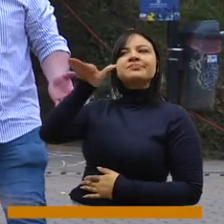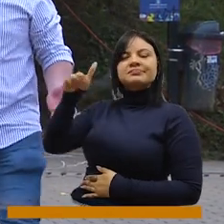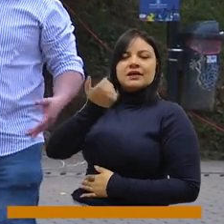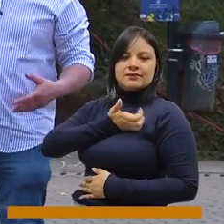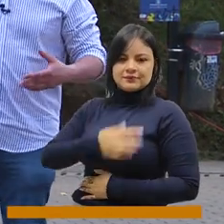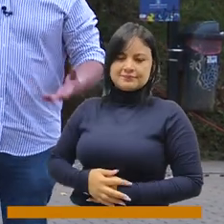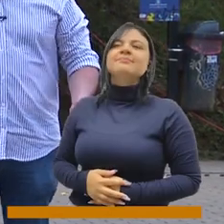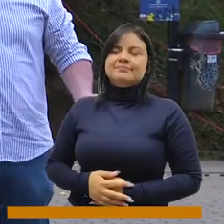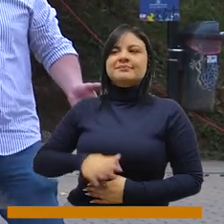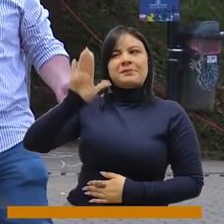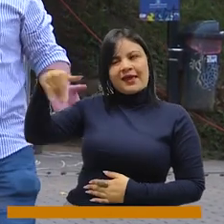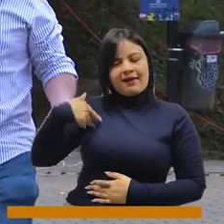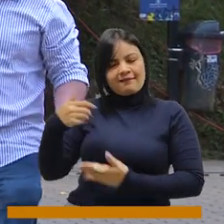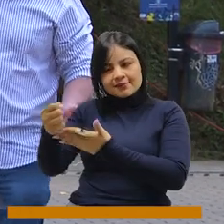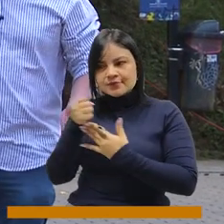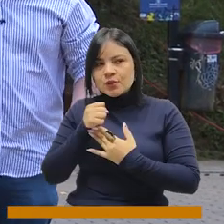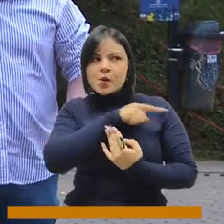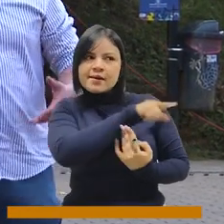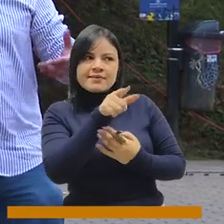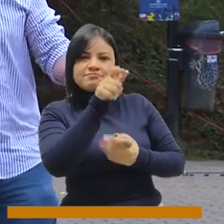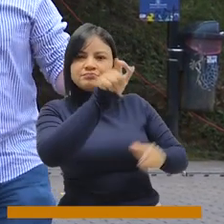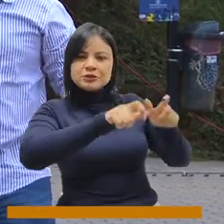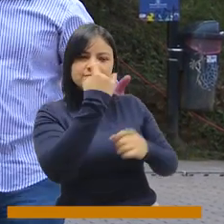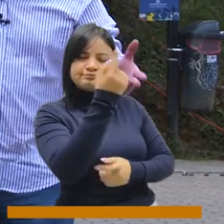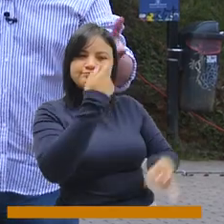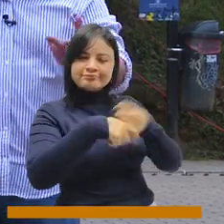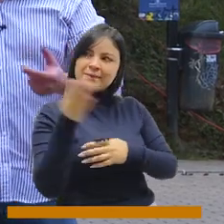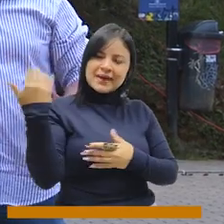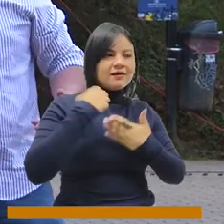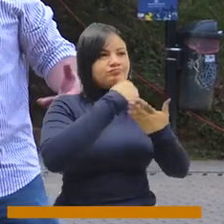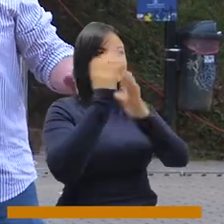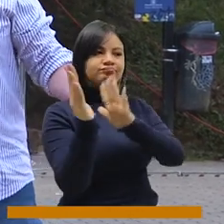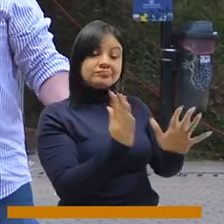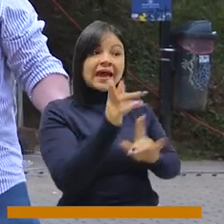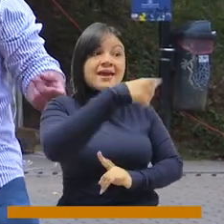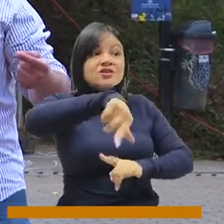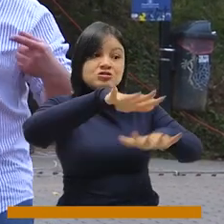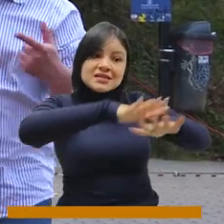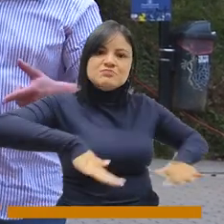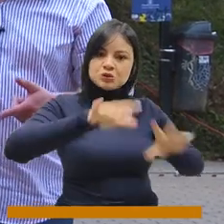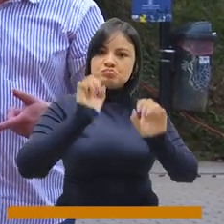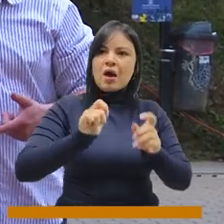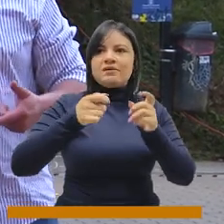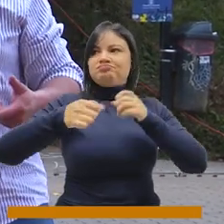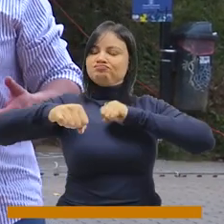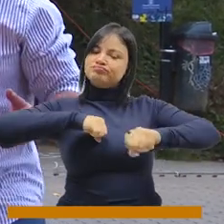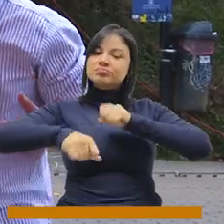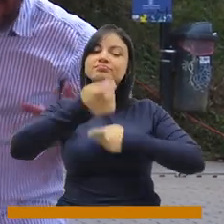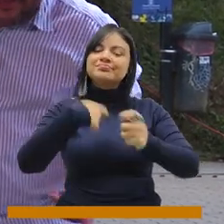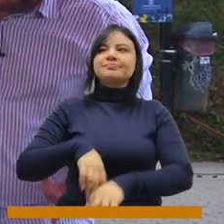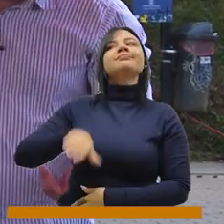la administración? Ayúdenos a organizar a los comerciantes, construyámosles espacios para que puedan desarrollar su actividad.